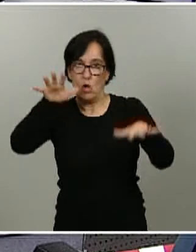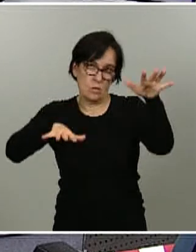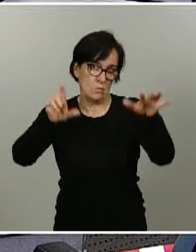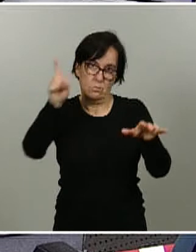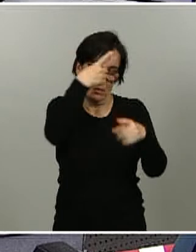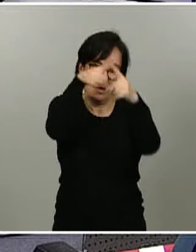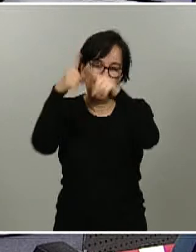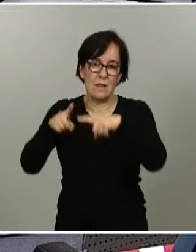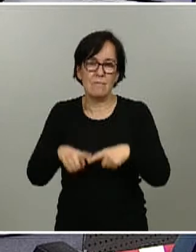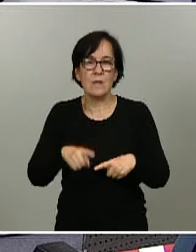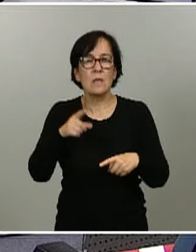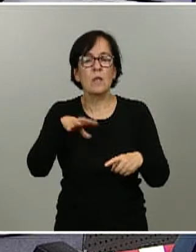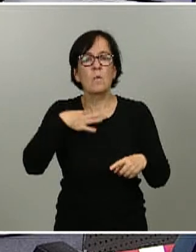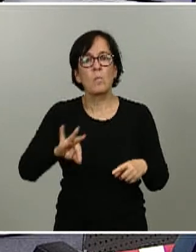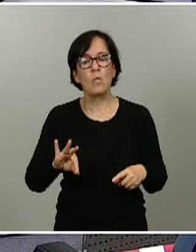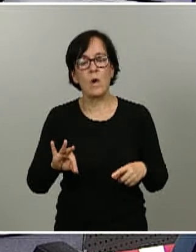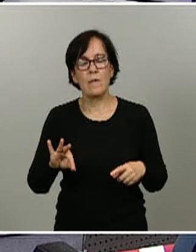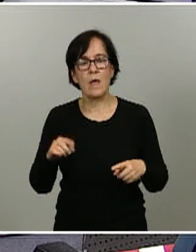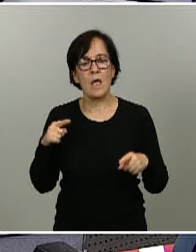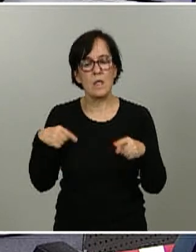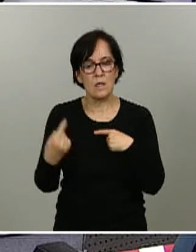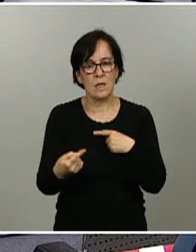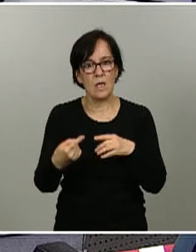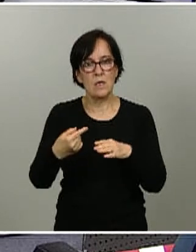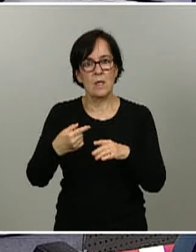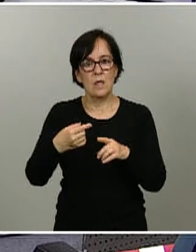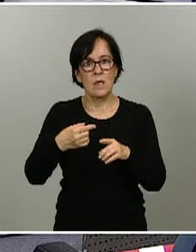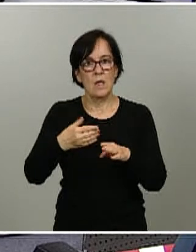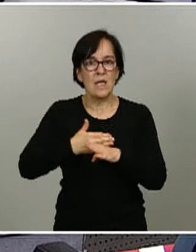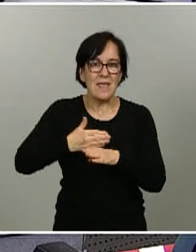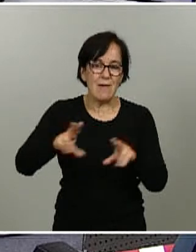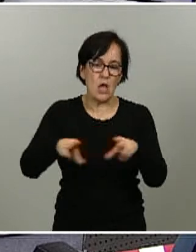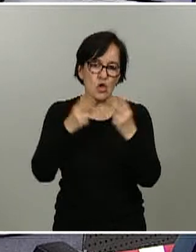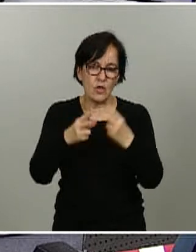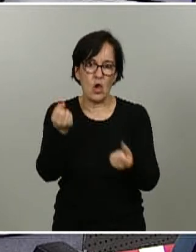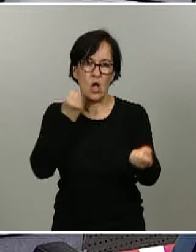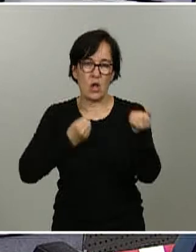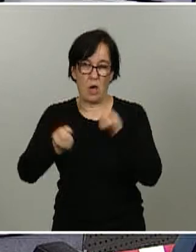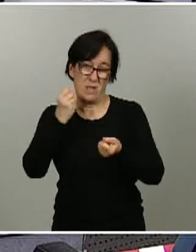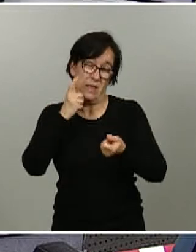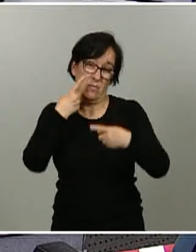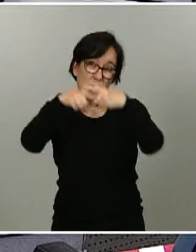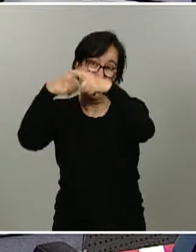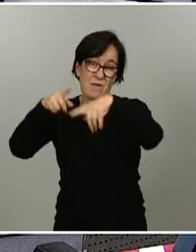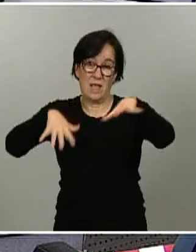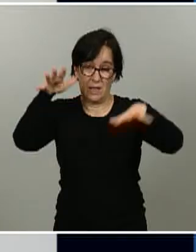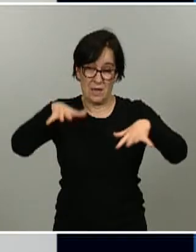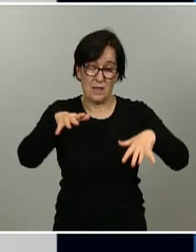temen que eso pueda tener consecuencias a nivel social y económico por la simetría que supone y por último